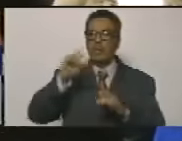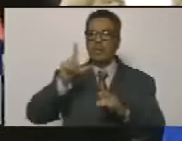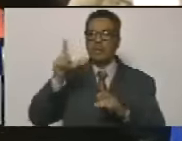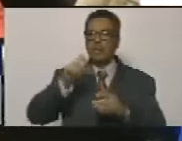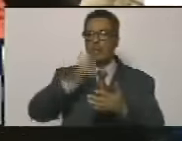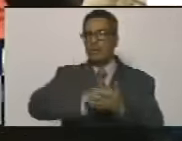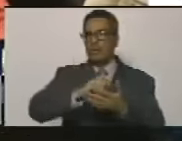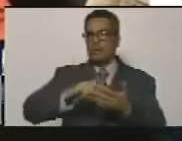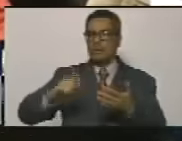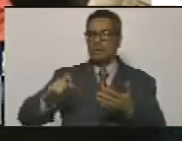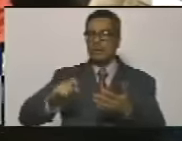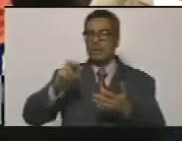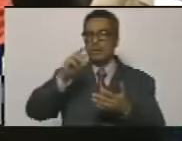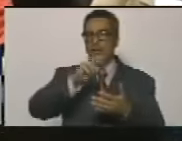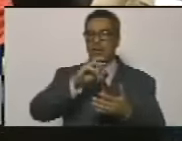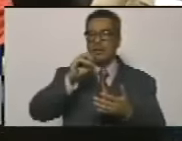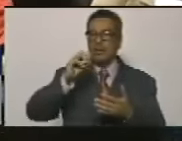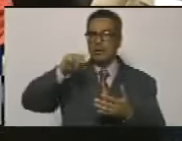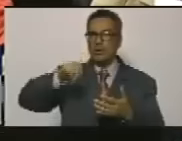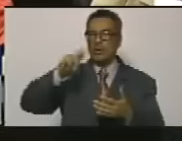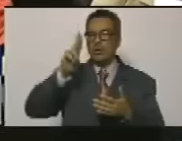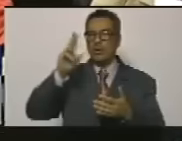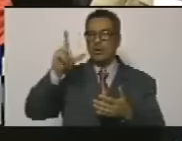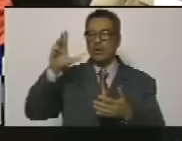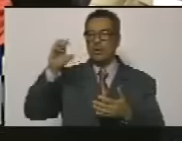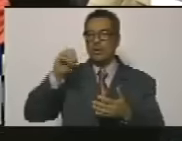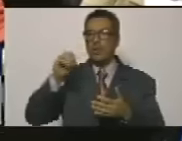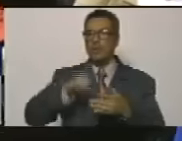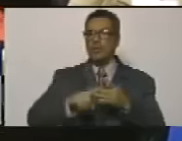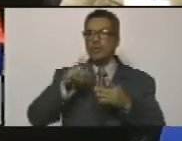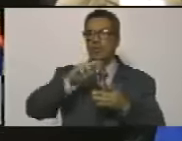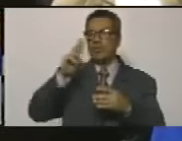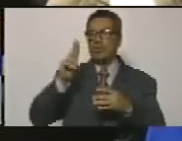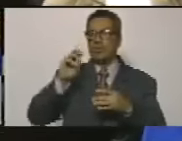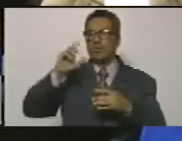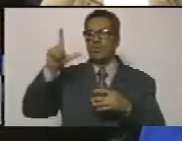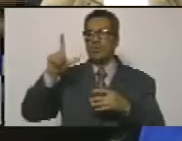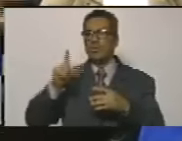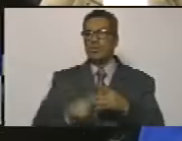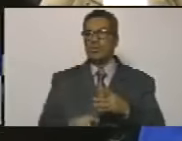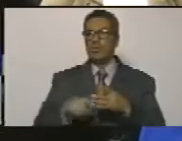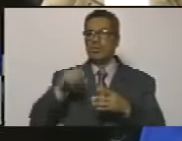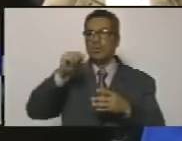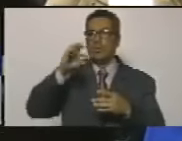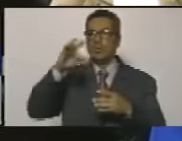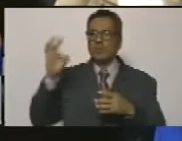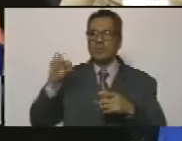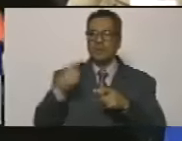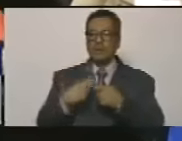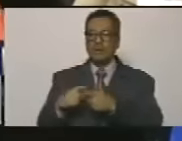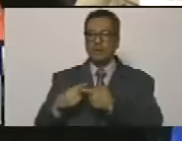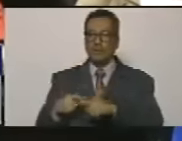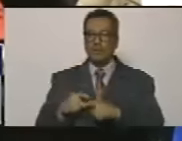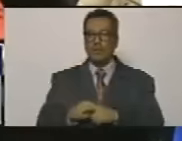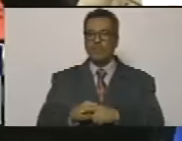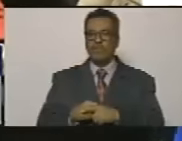firmado por Romulo Betancur Raúl Leones Fortún y otros